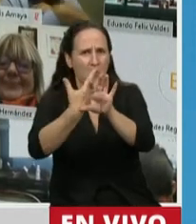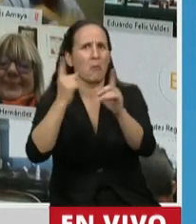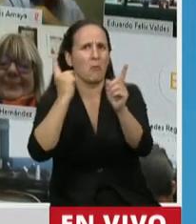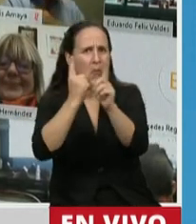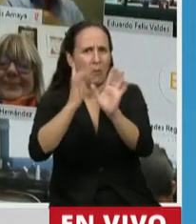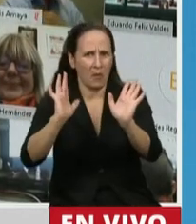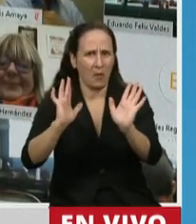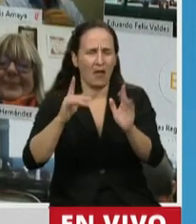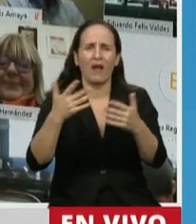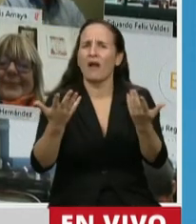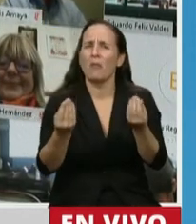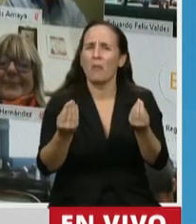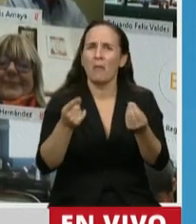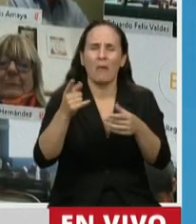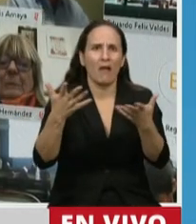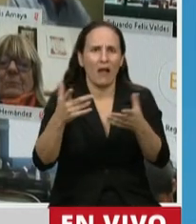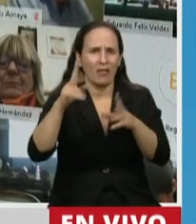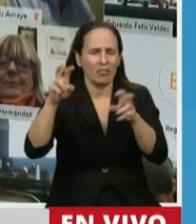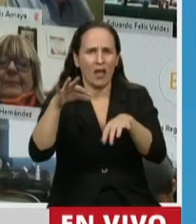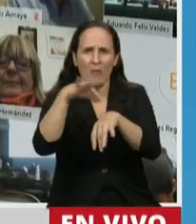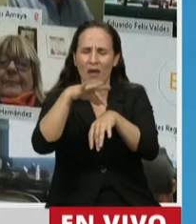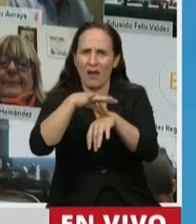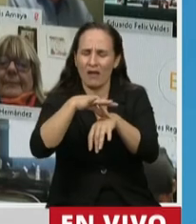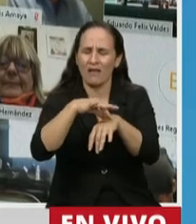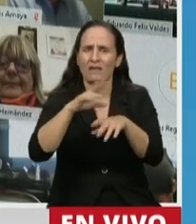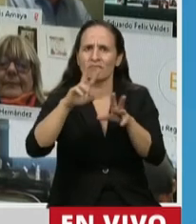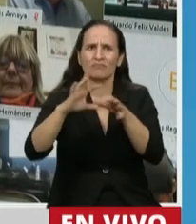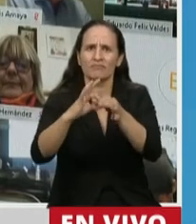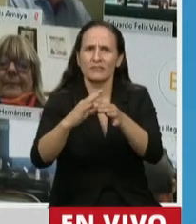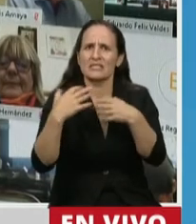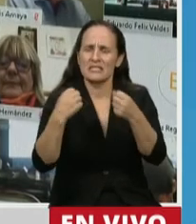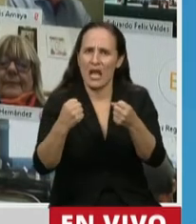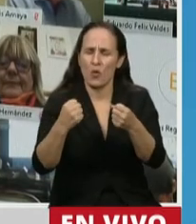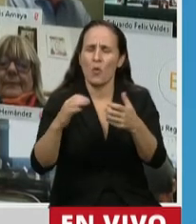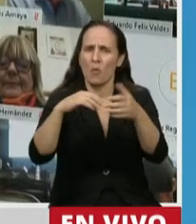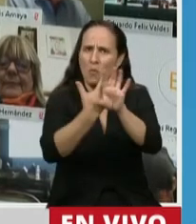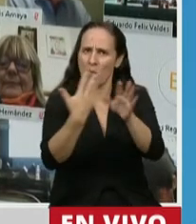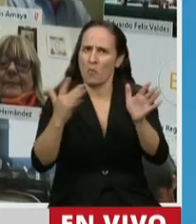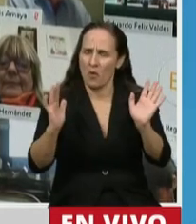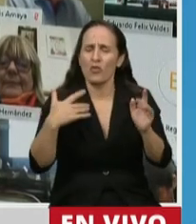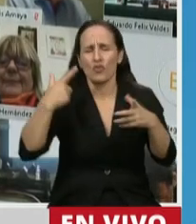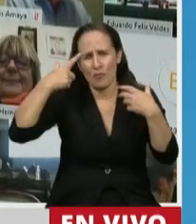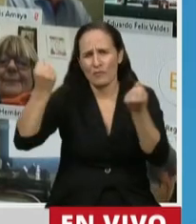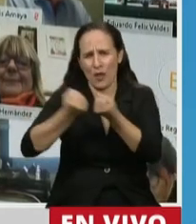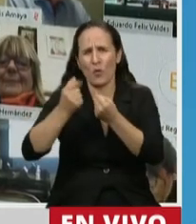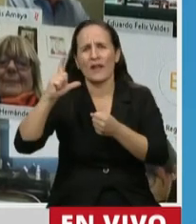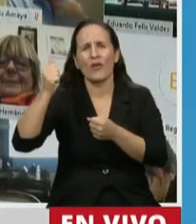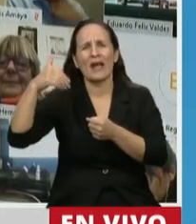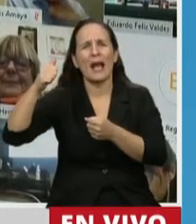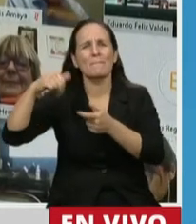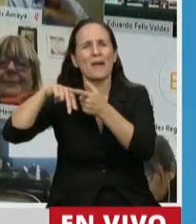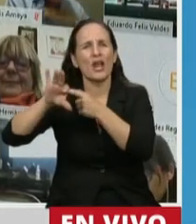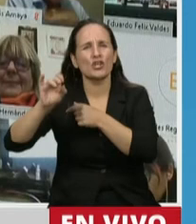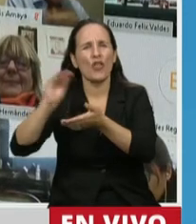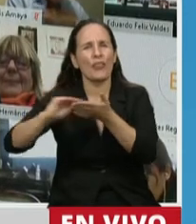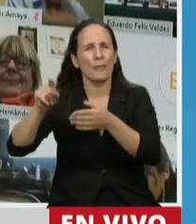de la distancia para llevar prestaciones sanitarias. y también coincido con la diputada Camaño y me parece que hay varios proyectos en ese sentido